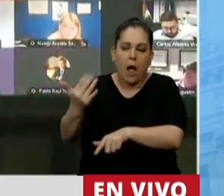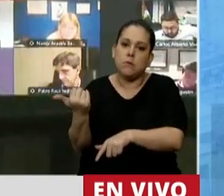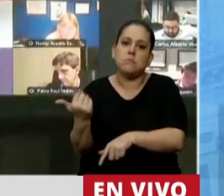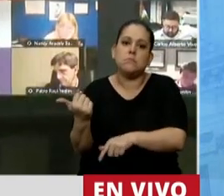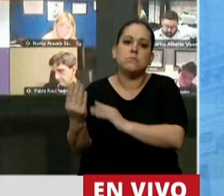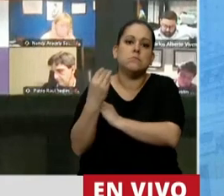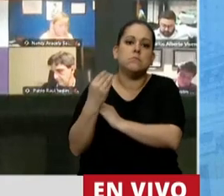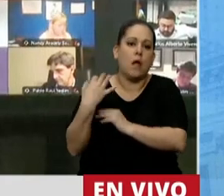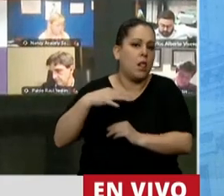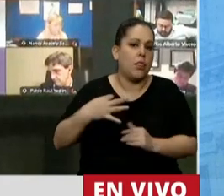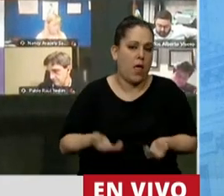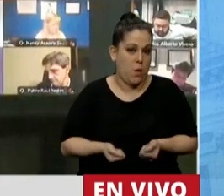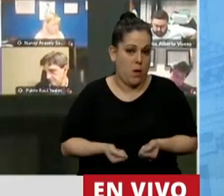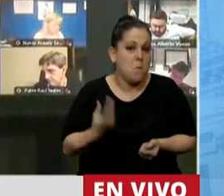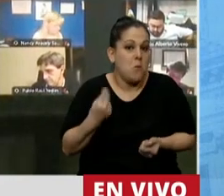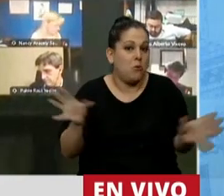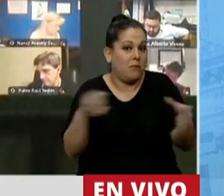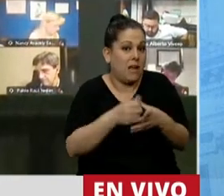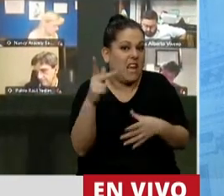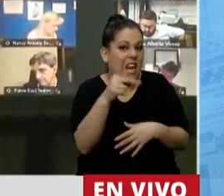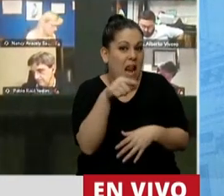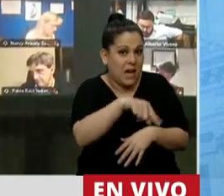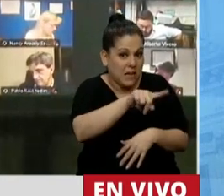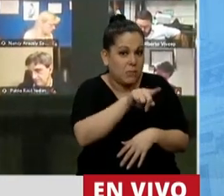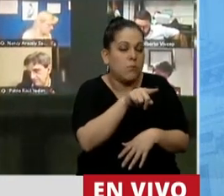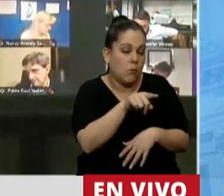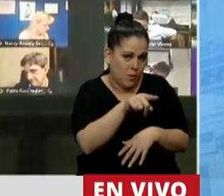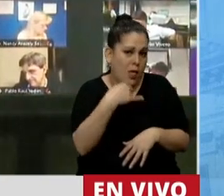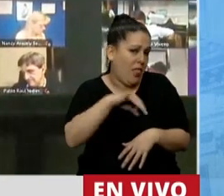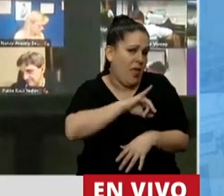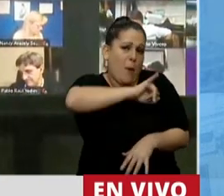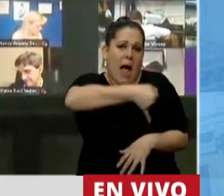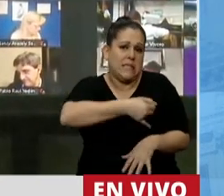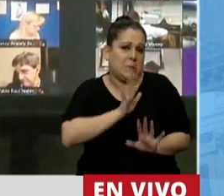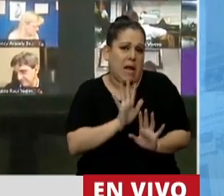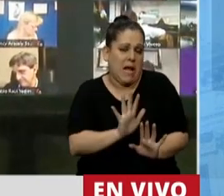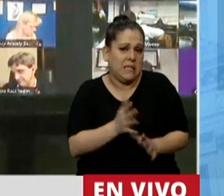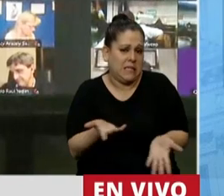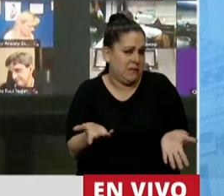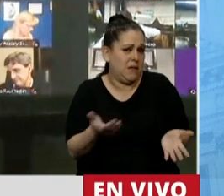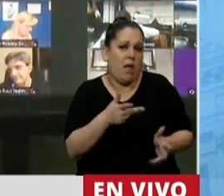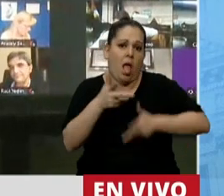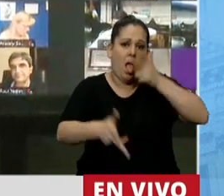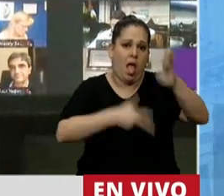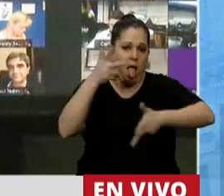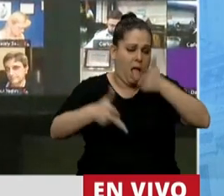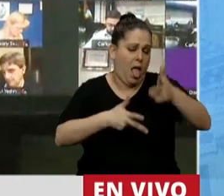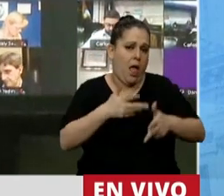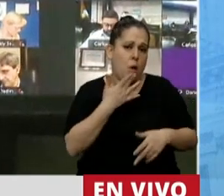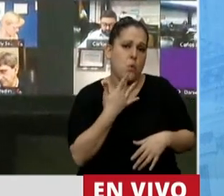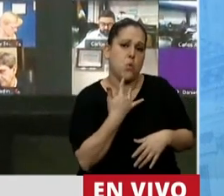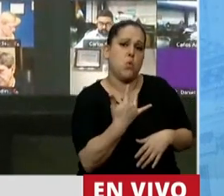Porque además el kirchnerismo, y esto hay que admitirlo, armando relatos son muy buenos,